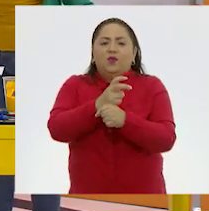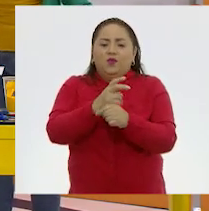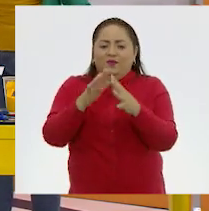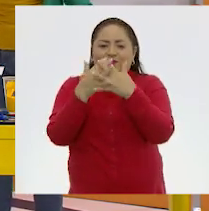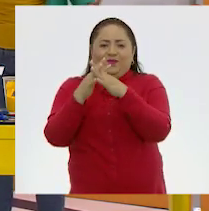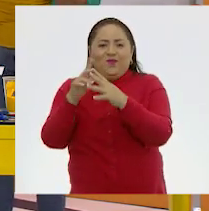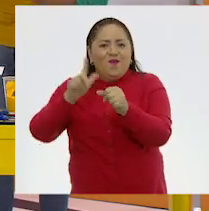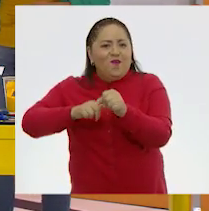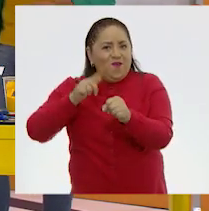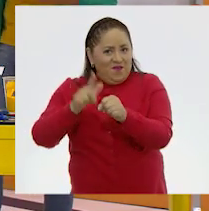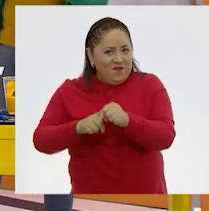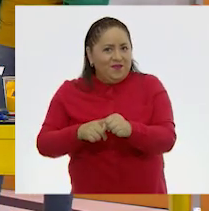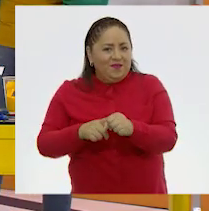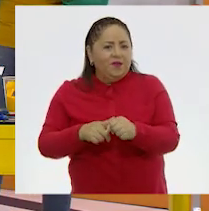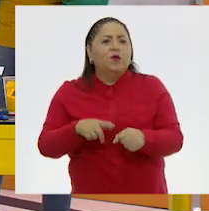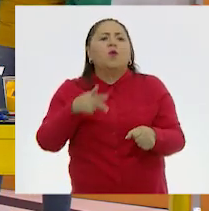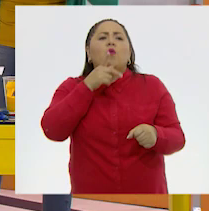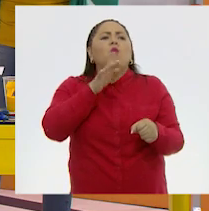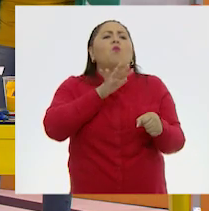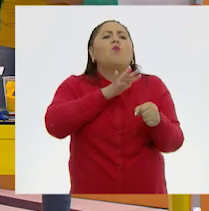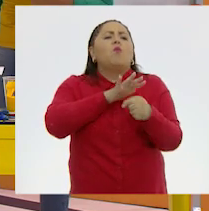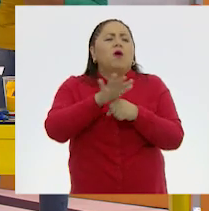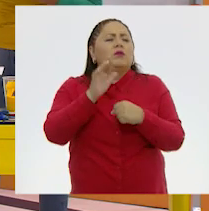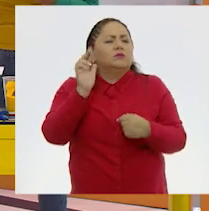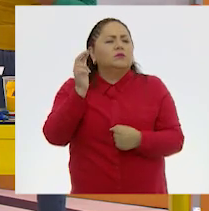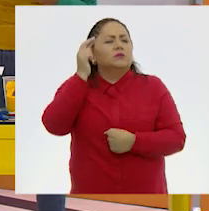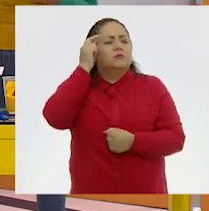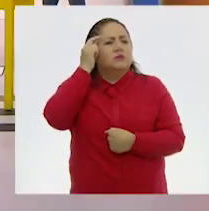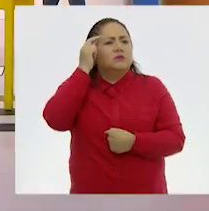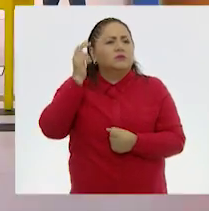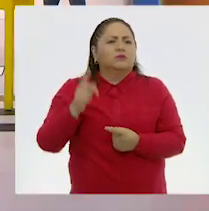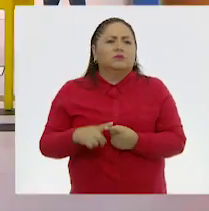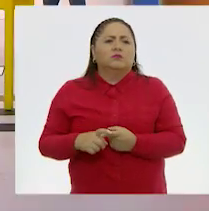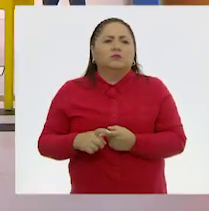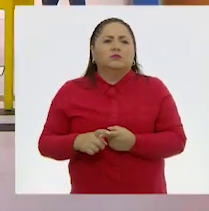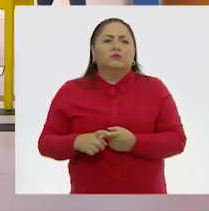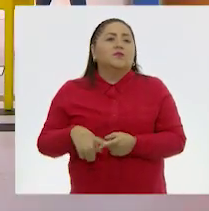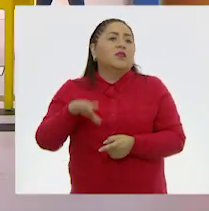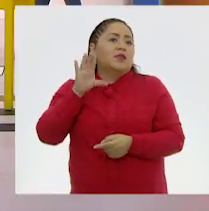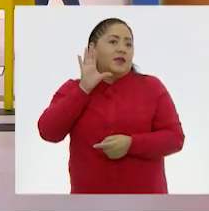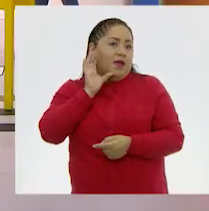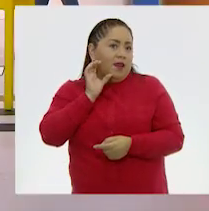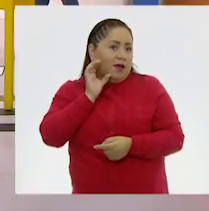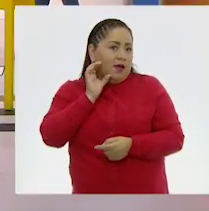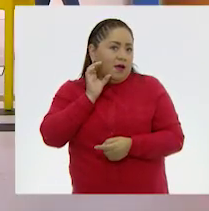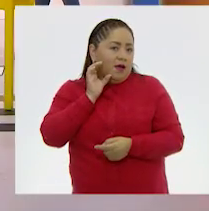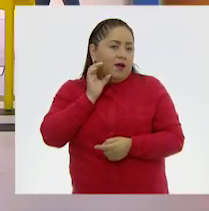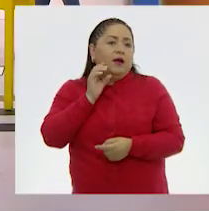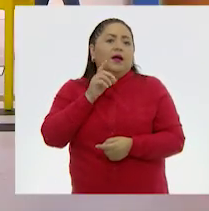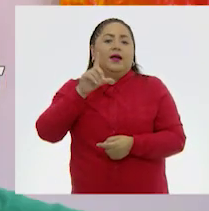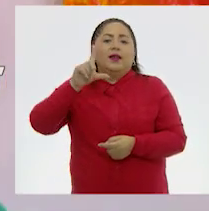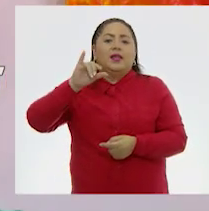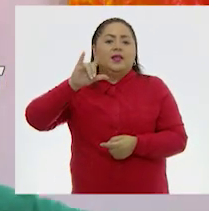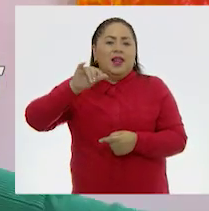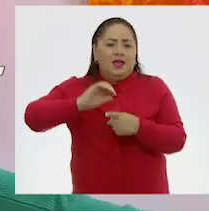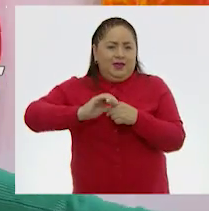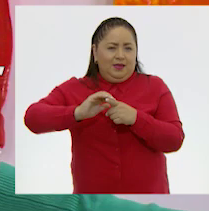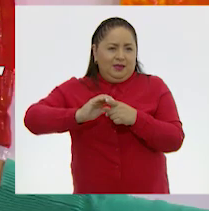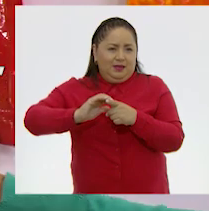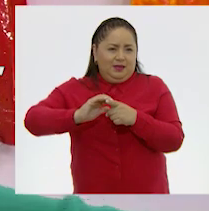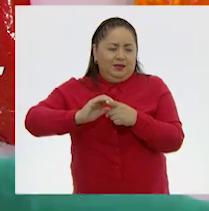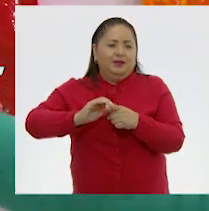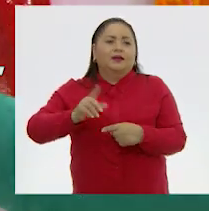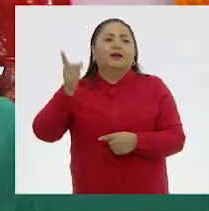primarios. Muy bien. Ok. ¿Cuáles son? Vamos a recordarlos. El naranja, el lila, el